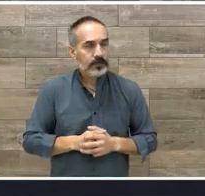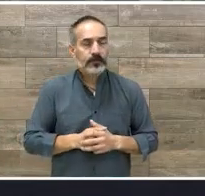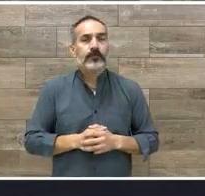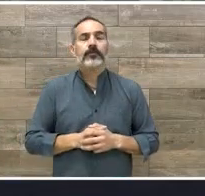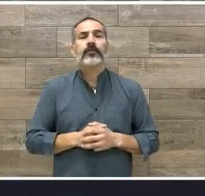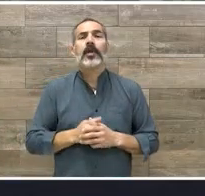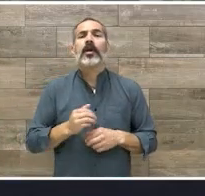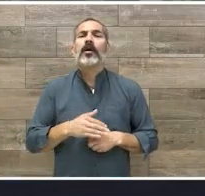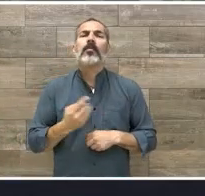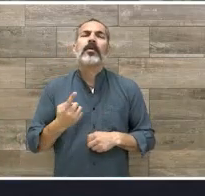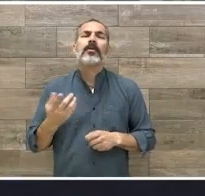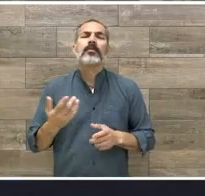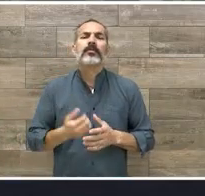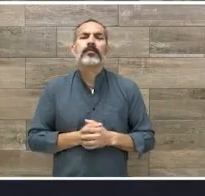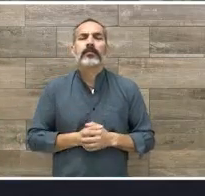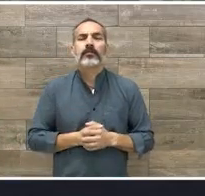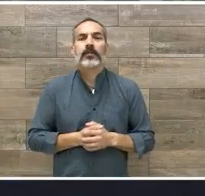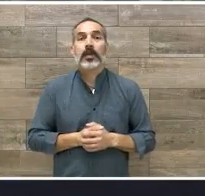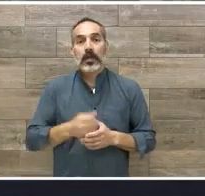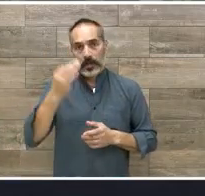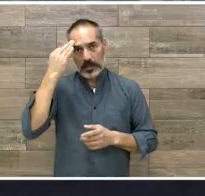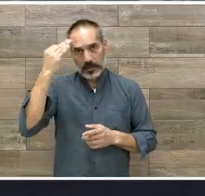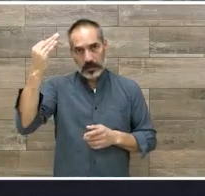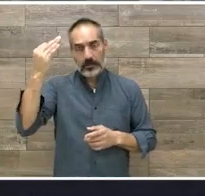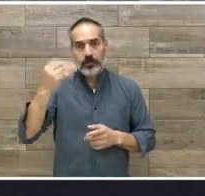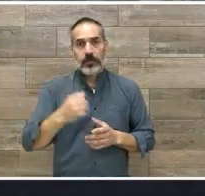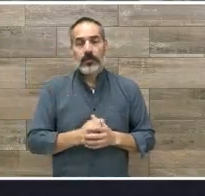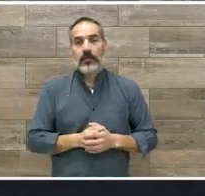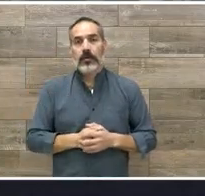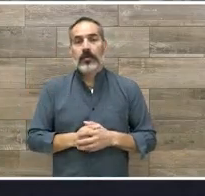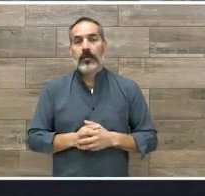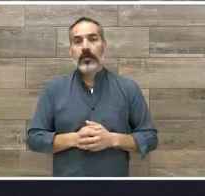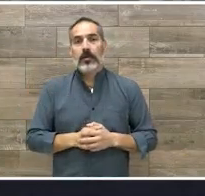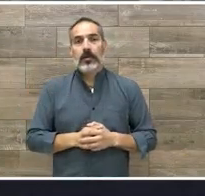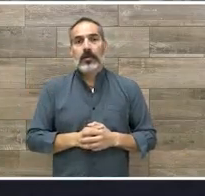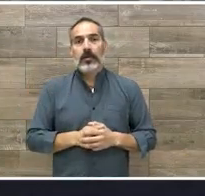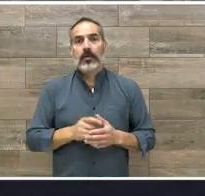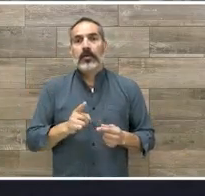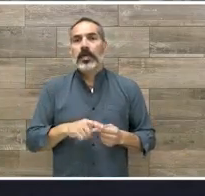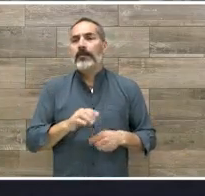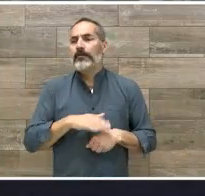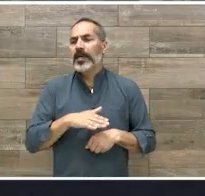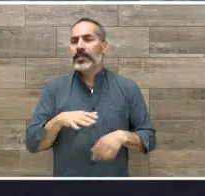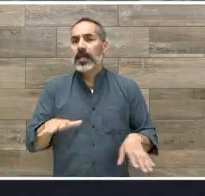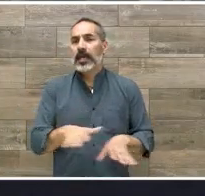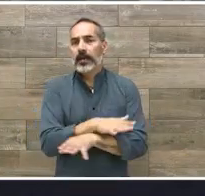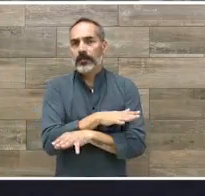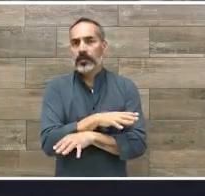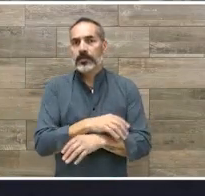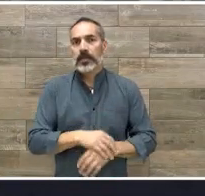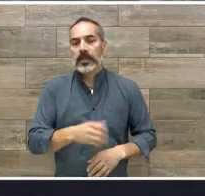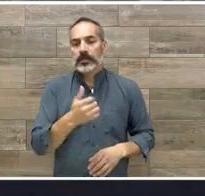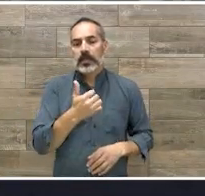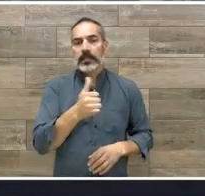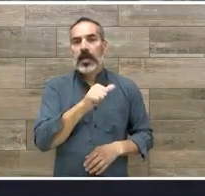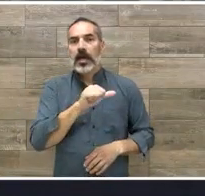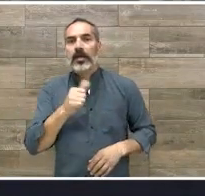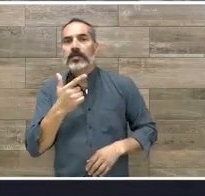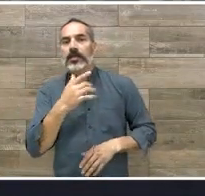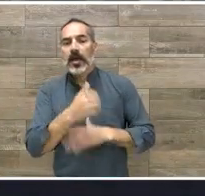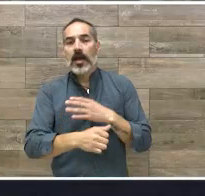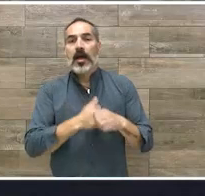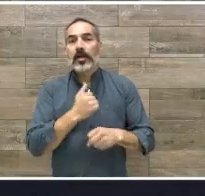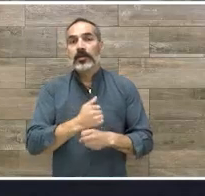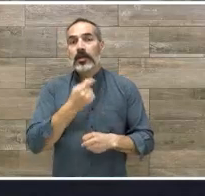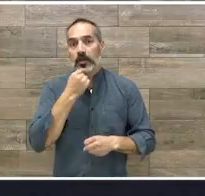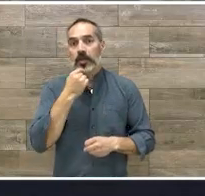más óptimo, bueno, neuroplástico, en donde va a haber más cambios, pues son de 6 a 7 años. Y si